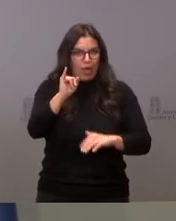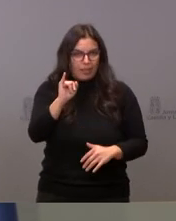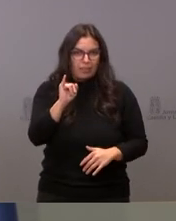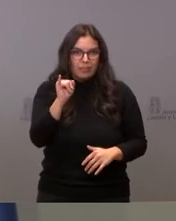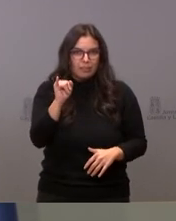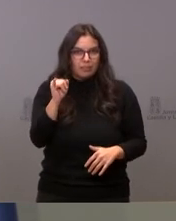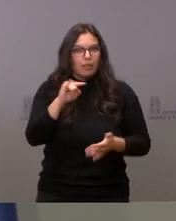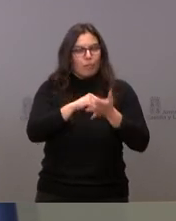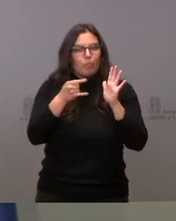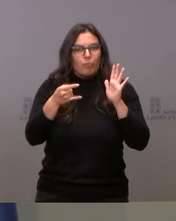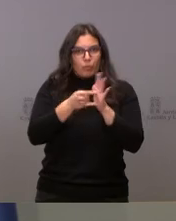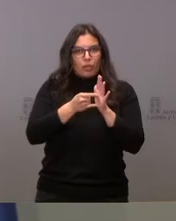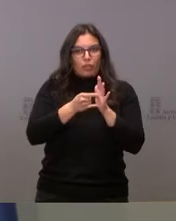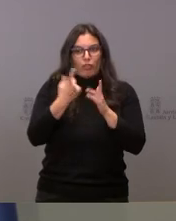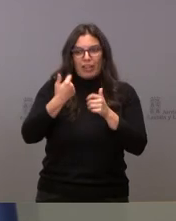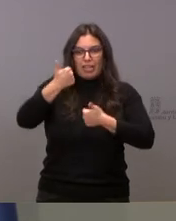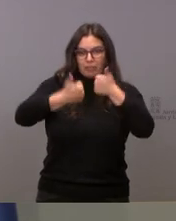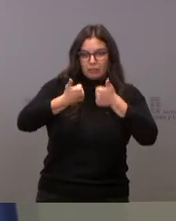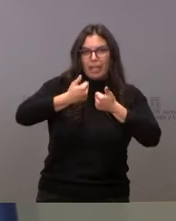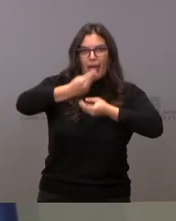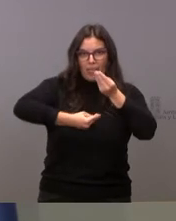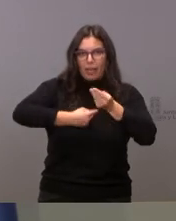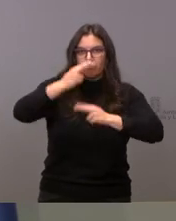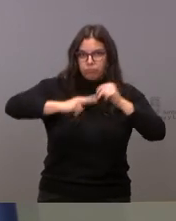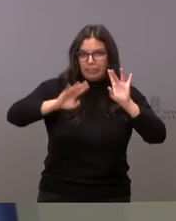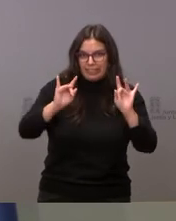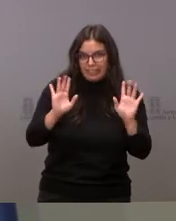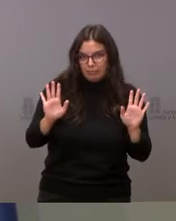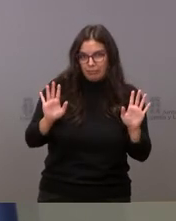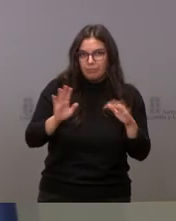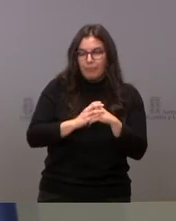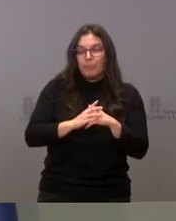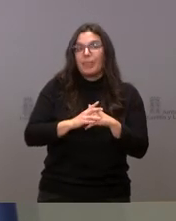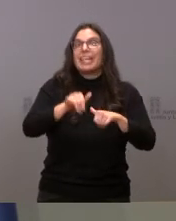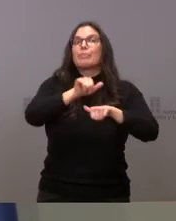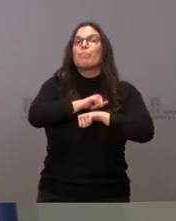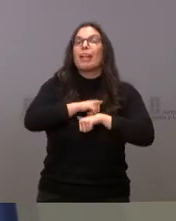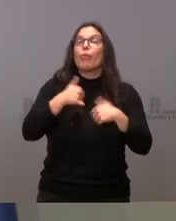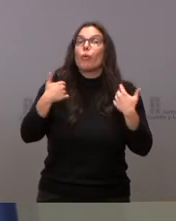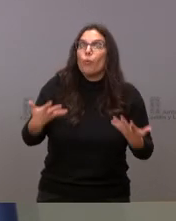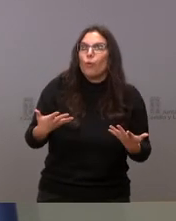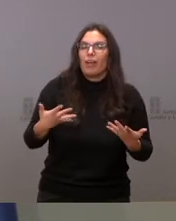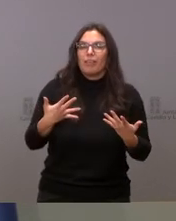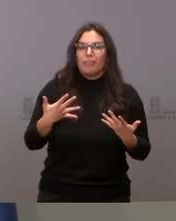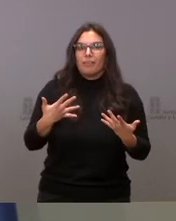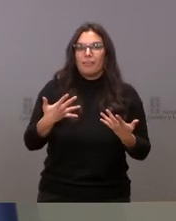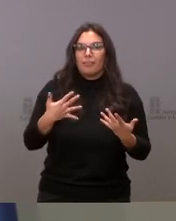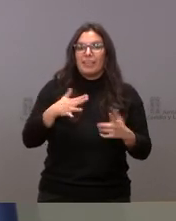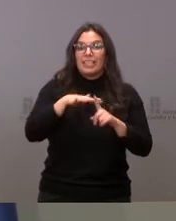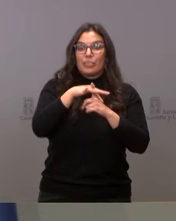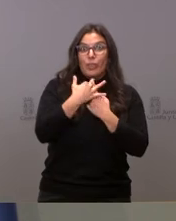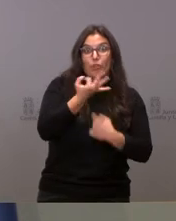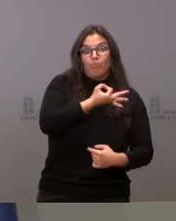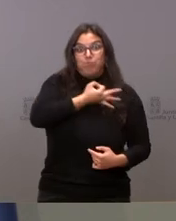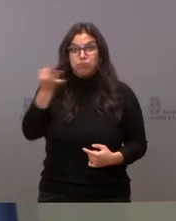se va a licitar y se va ejecutar. Lo que se estaba esperando eran las condiciones necesarias para poder hacer